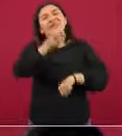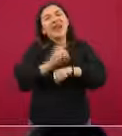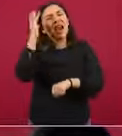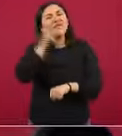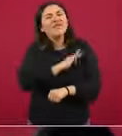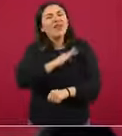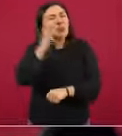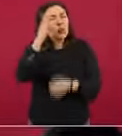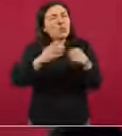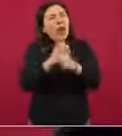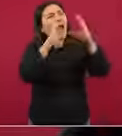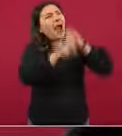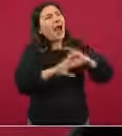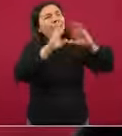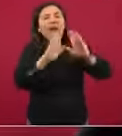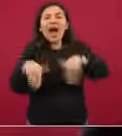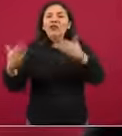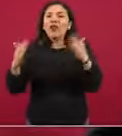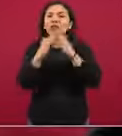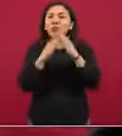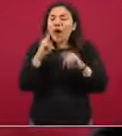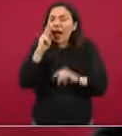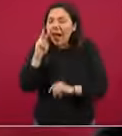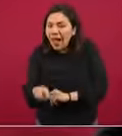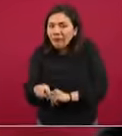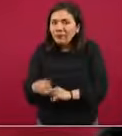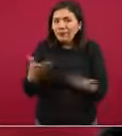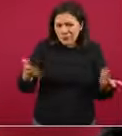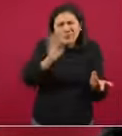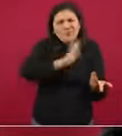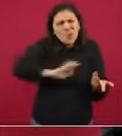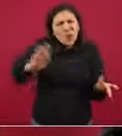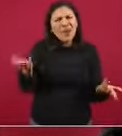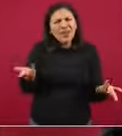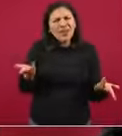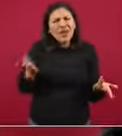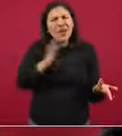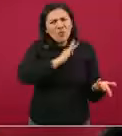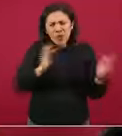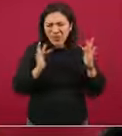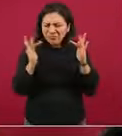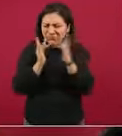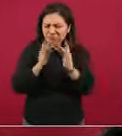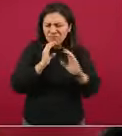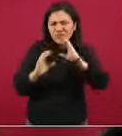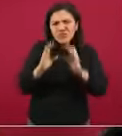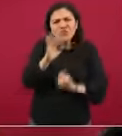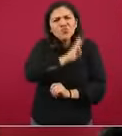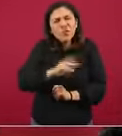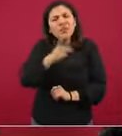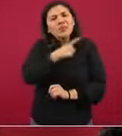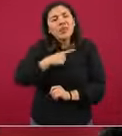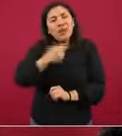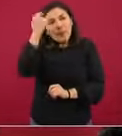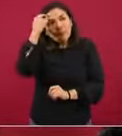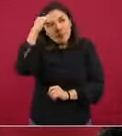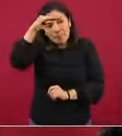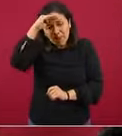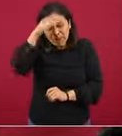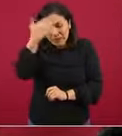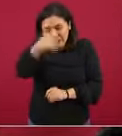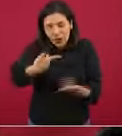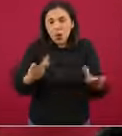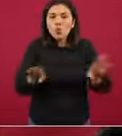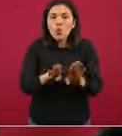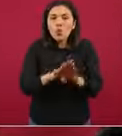eso sí, sí se puede. Se puede encontrar esos mecanismos por el que se puede interactuar, pero hay que buscarlos. Hay que buscarlos.